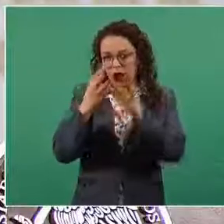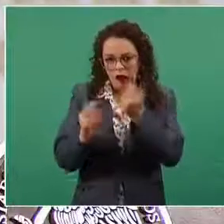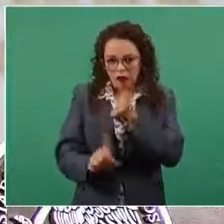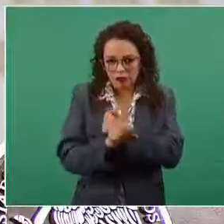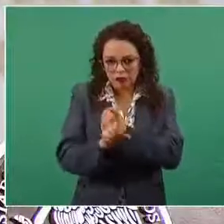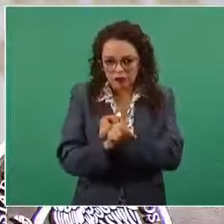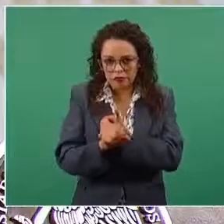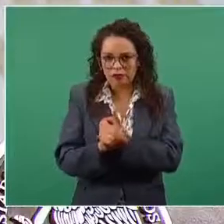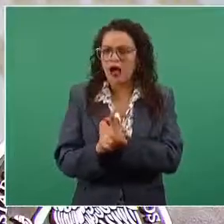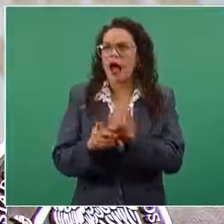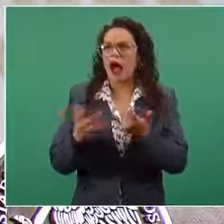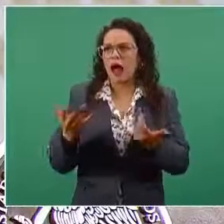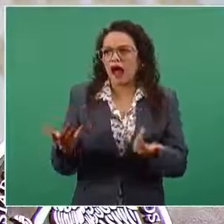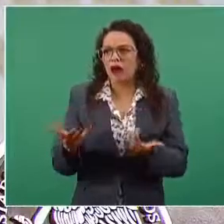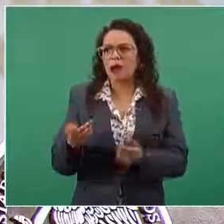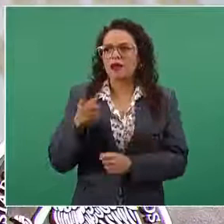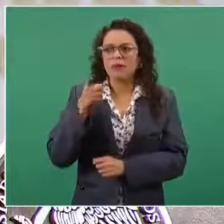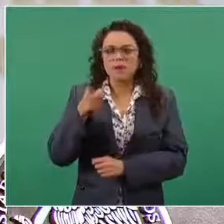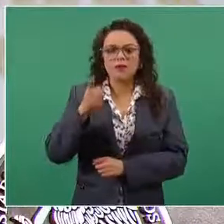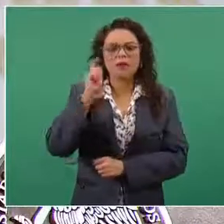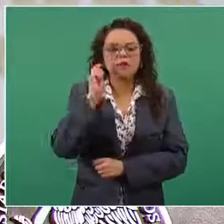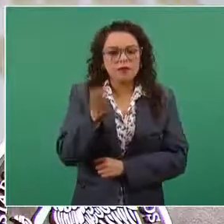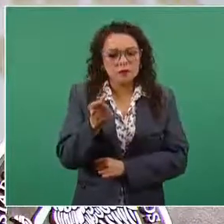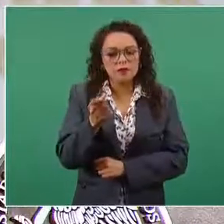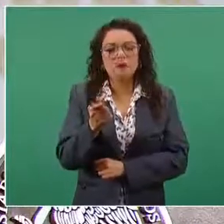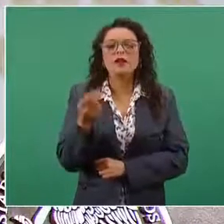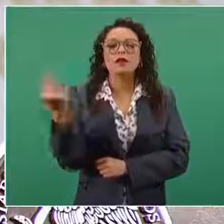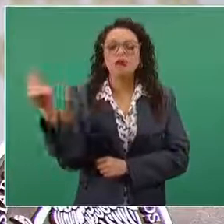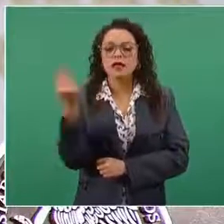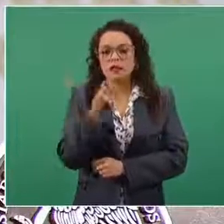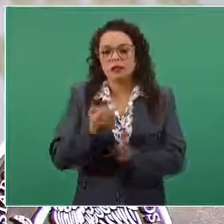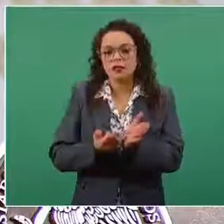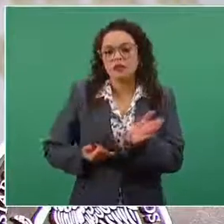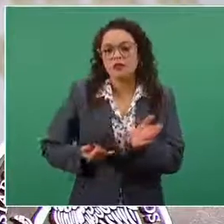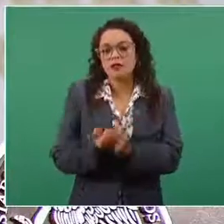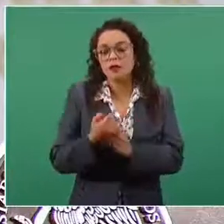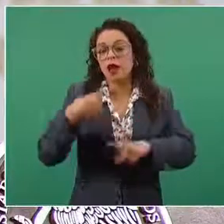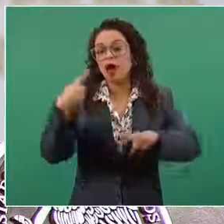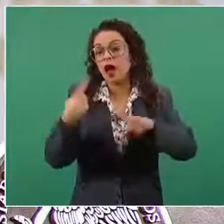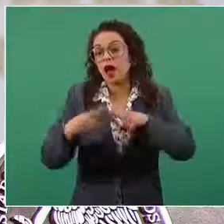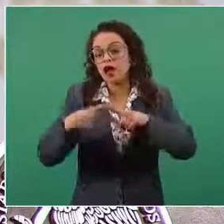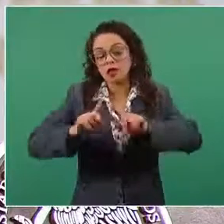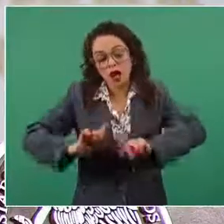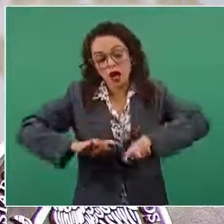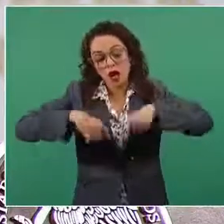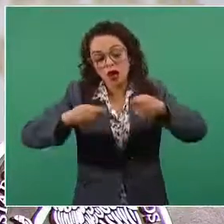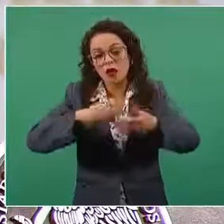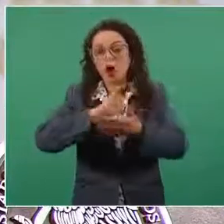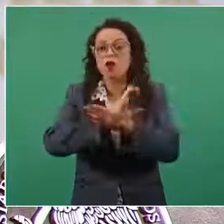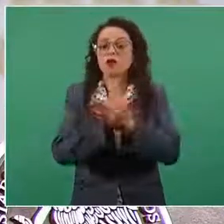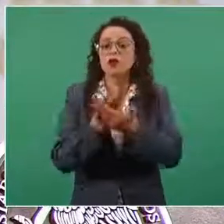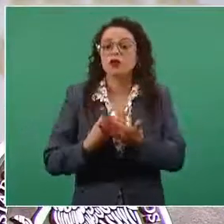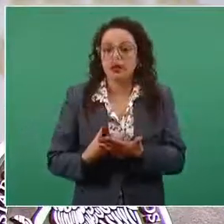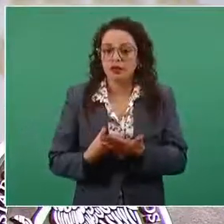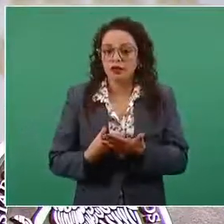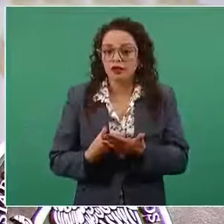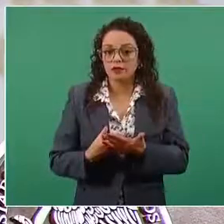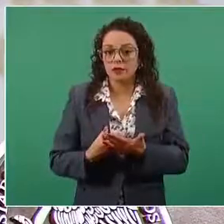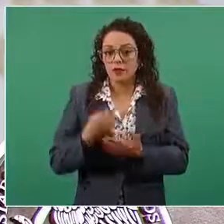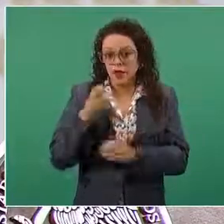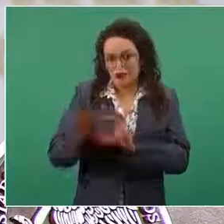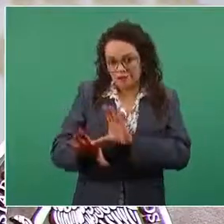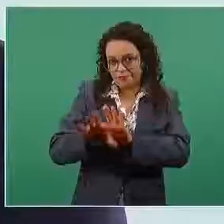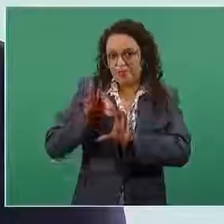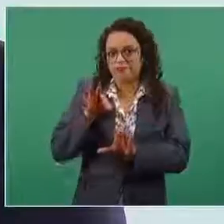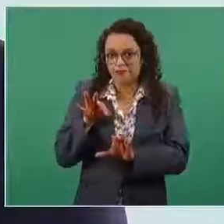recuento para definir la titularidad del contrato colectivo. Para el 20 de septiembre la